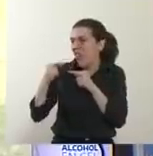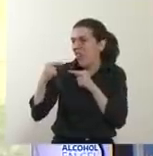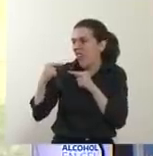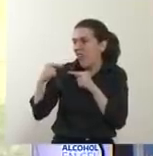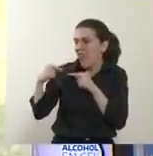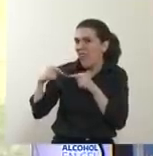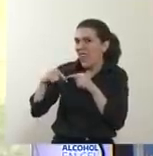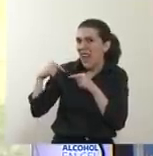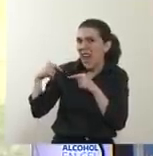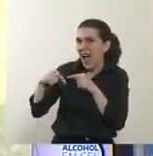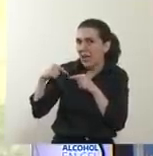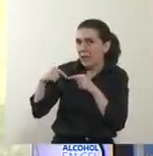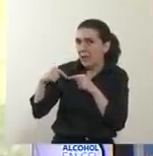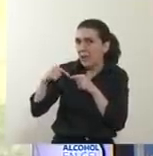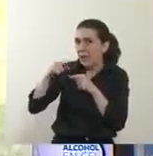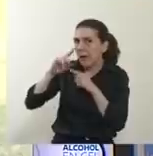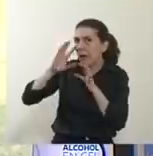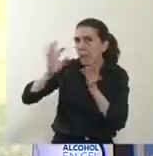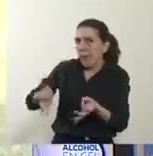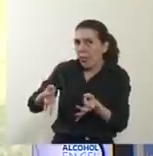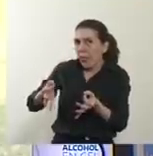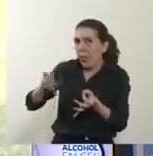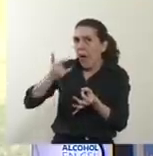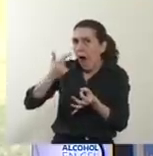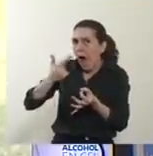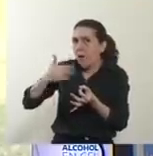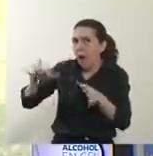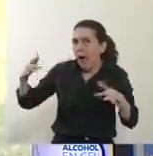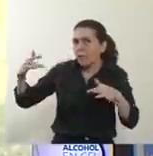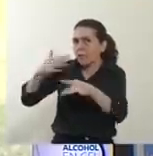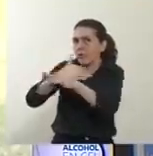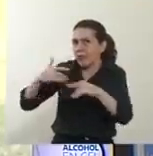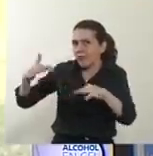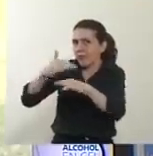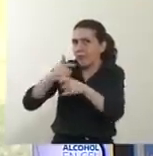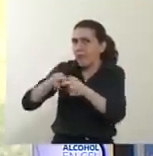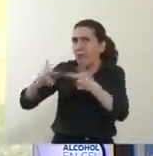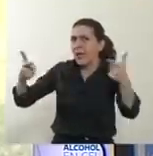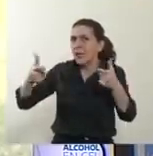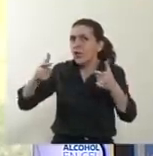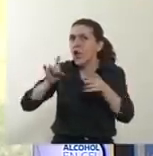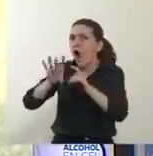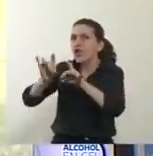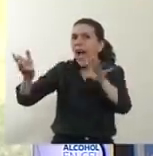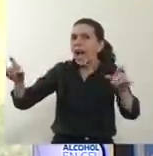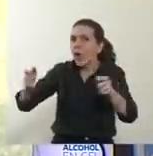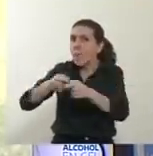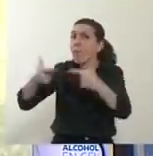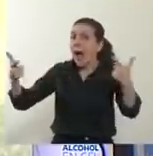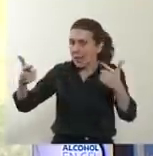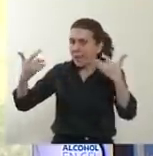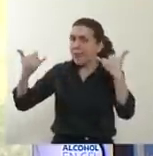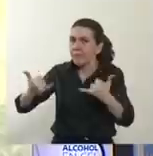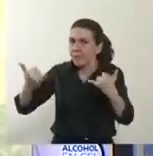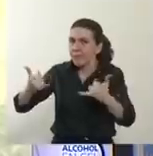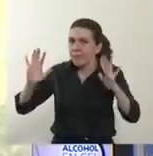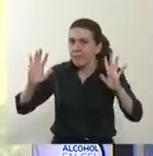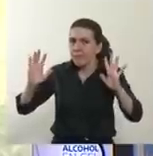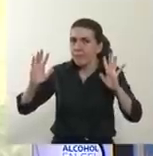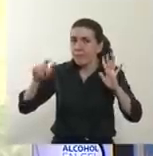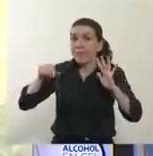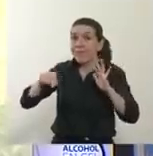circulando más y se detectan una mayor cantidad de contagios. Y todo esto ocurre y,